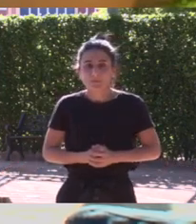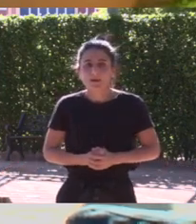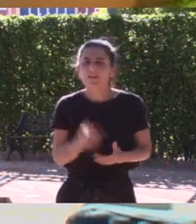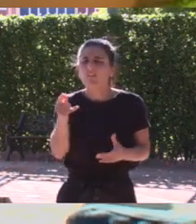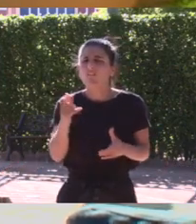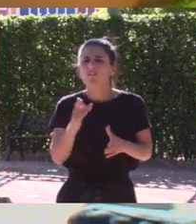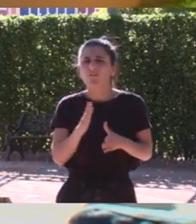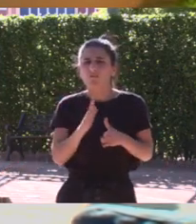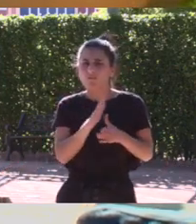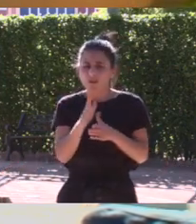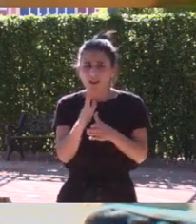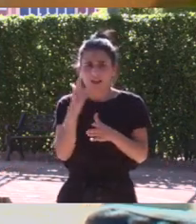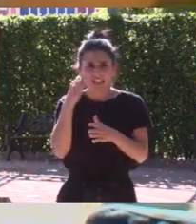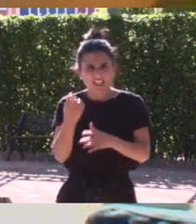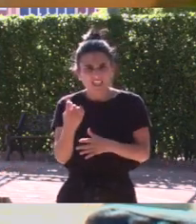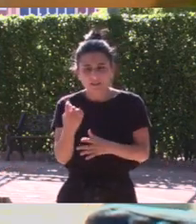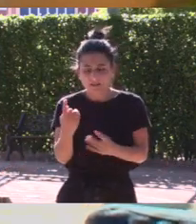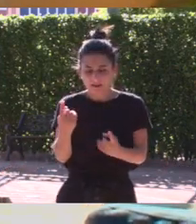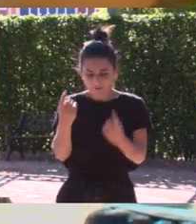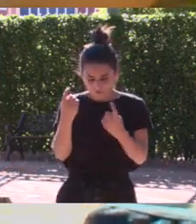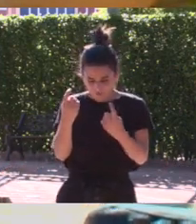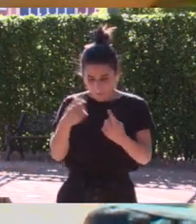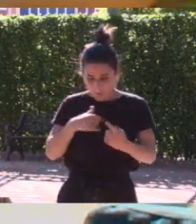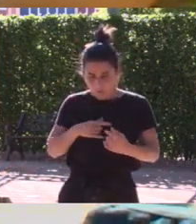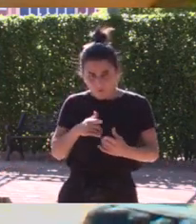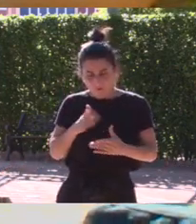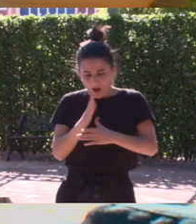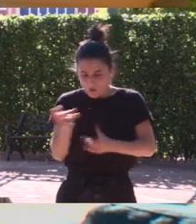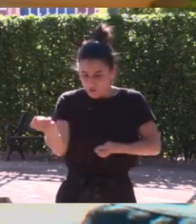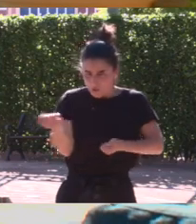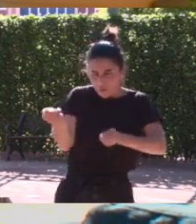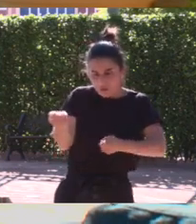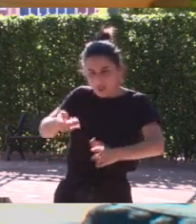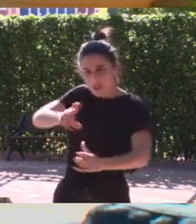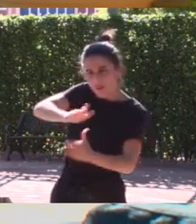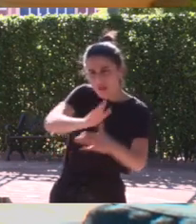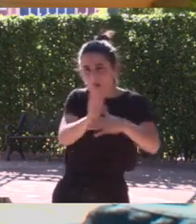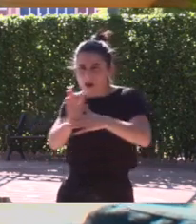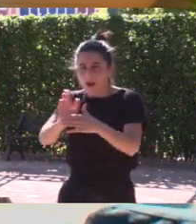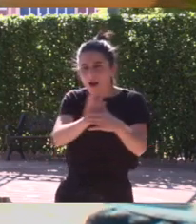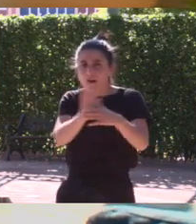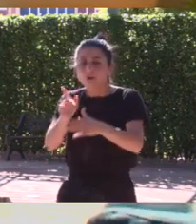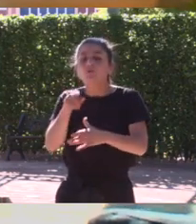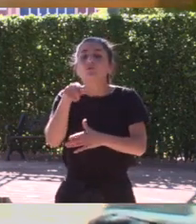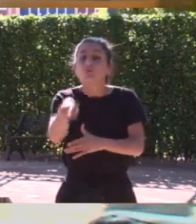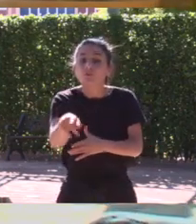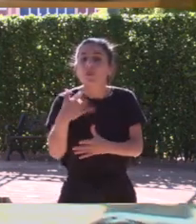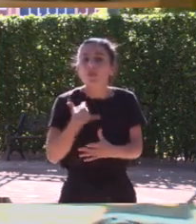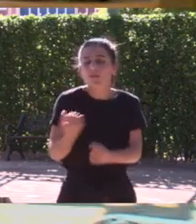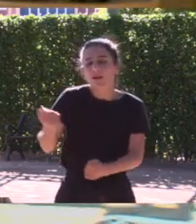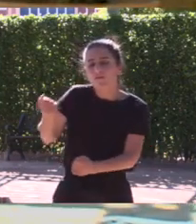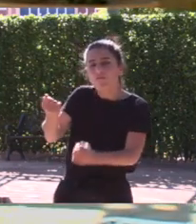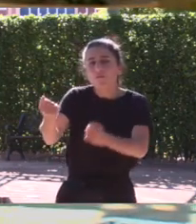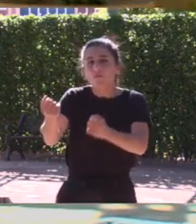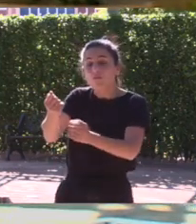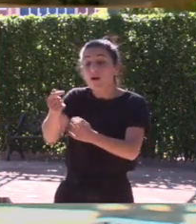la vela es un deporte tremendamente formativo por eso porque tú llevas el barco tú tienes que tomar las decisiones y tú tienes que